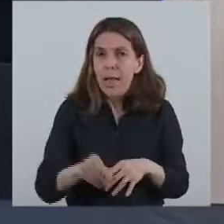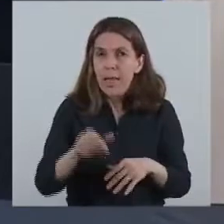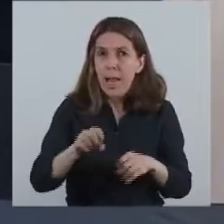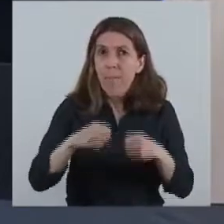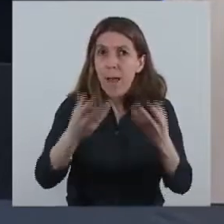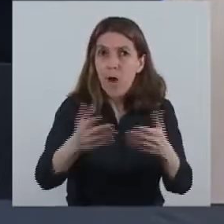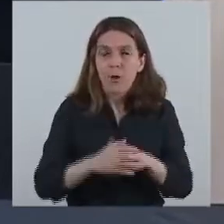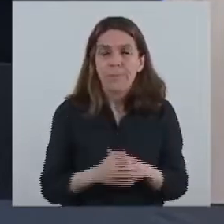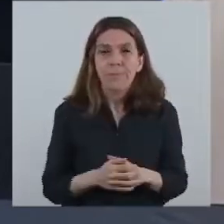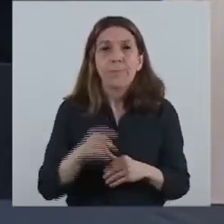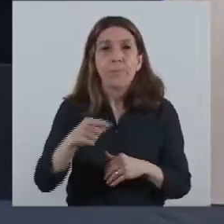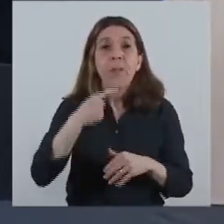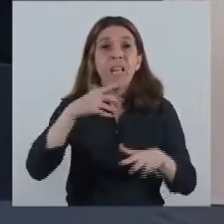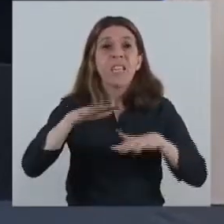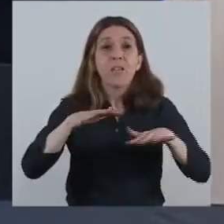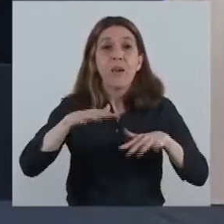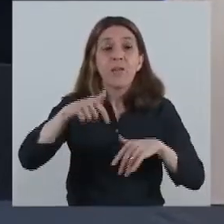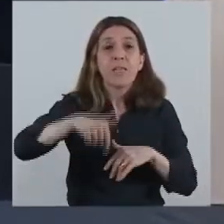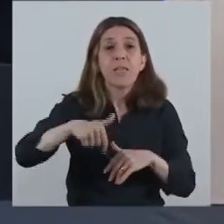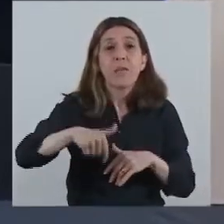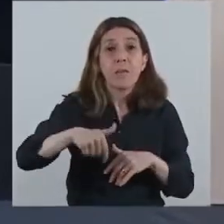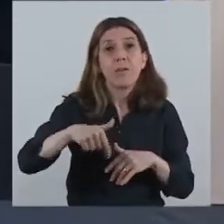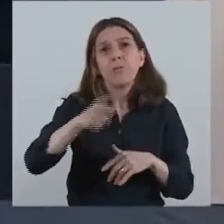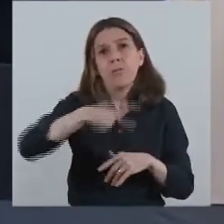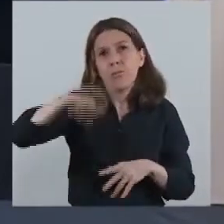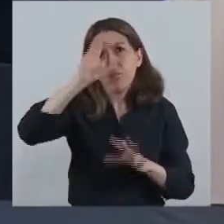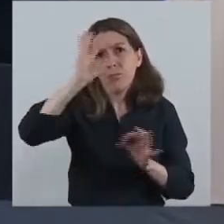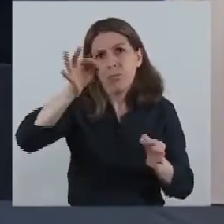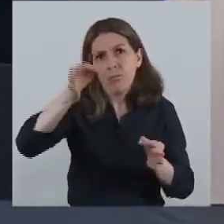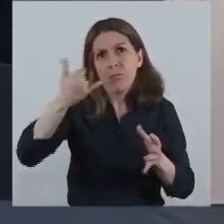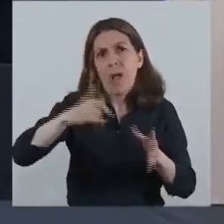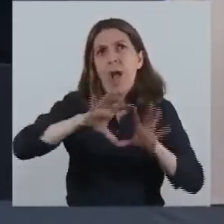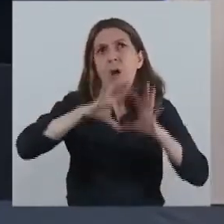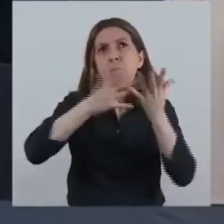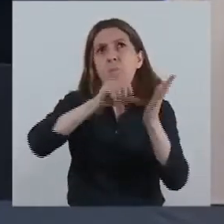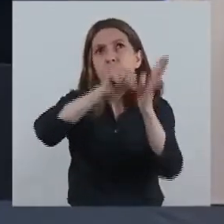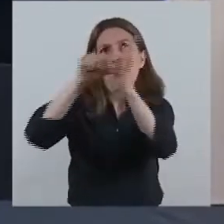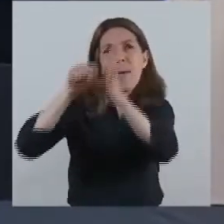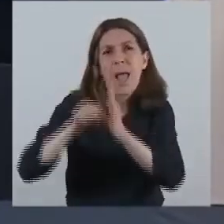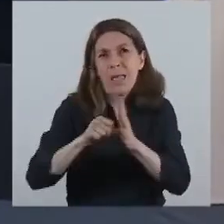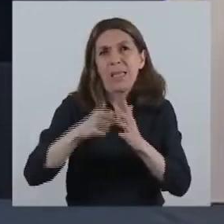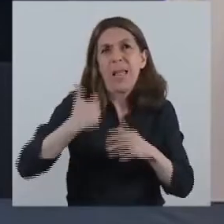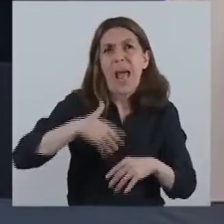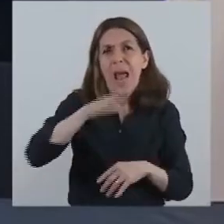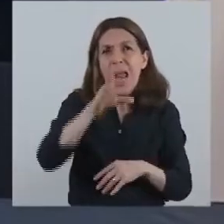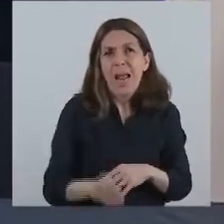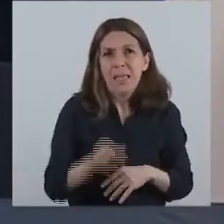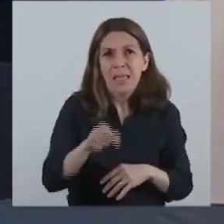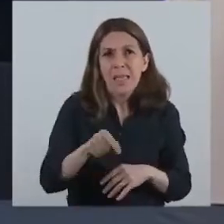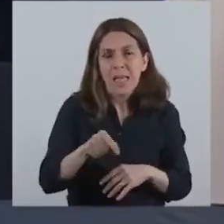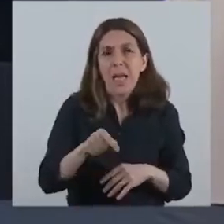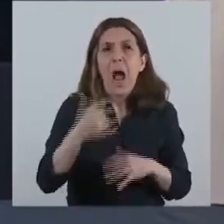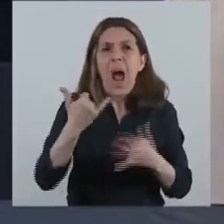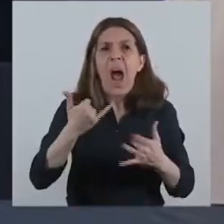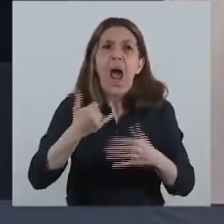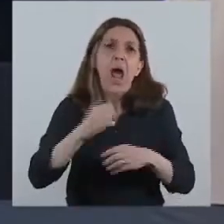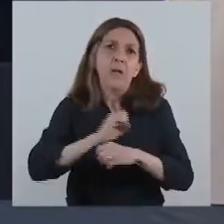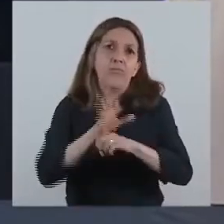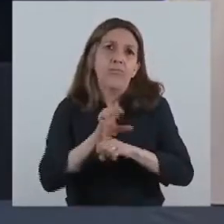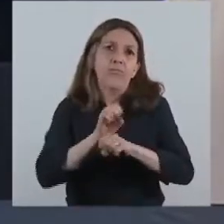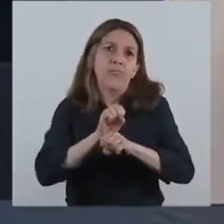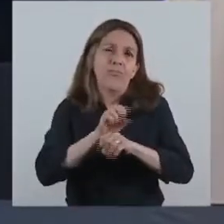La situación actual es conocida. El mundo y Argentina están sufriendo una pandemia.